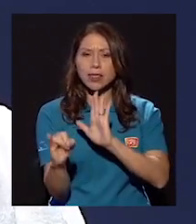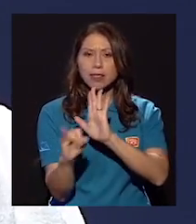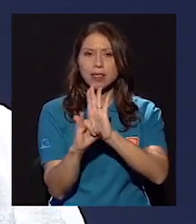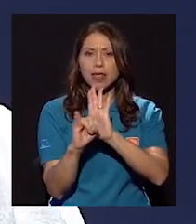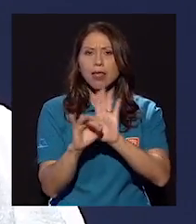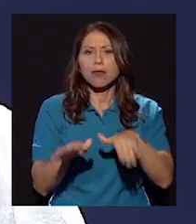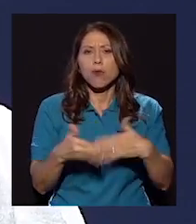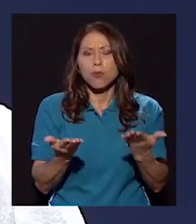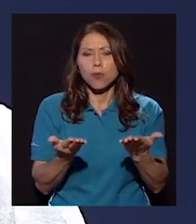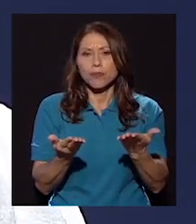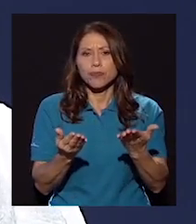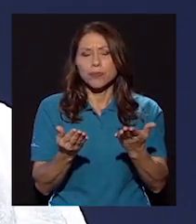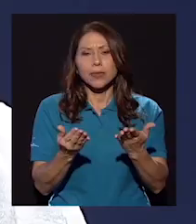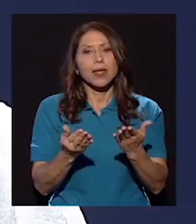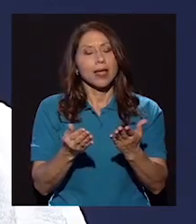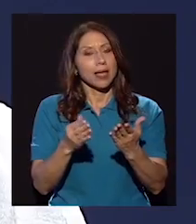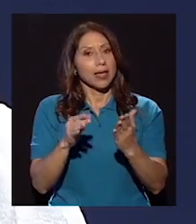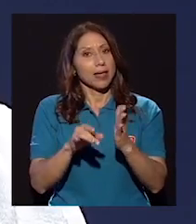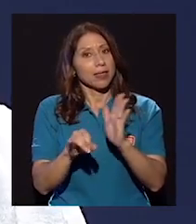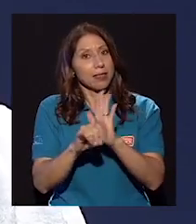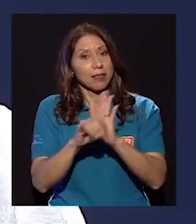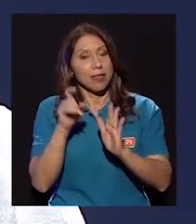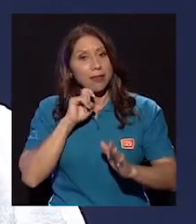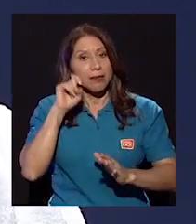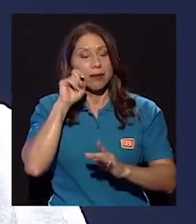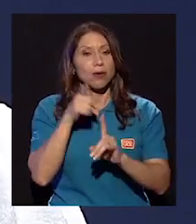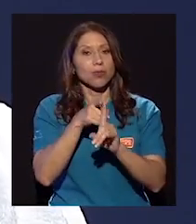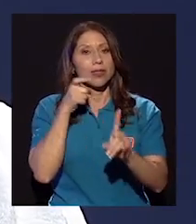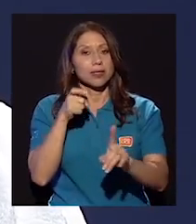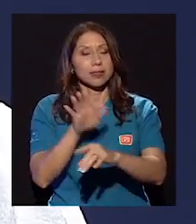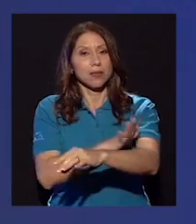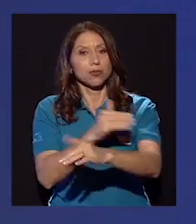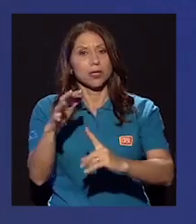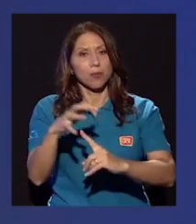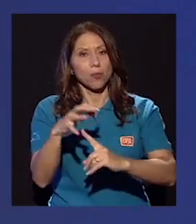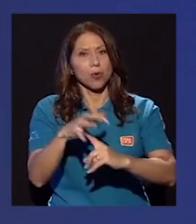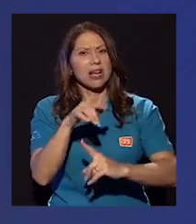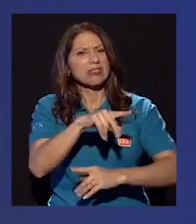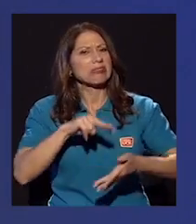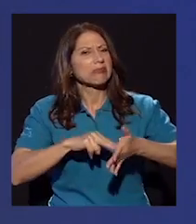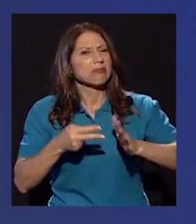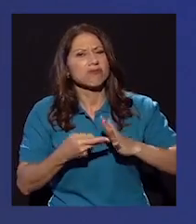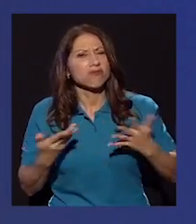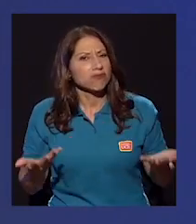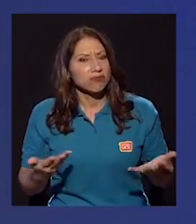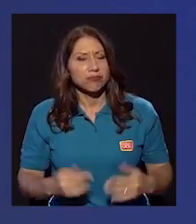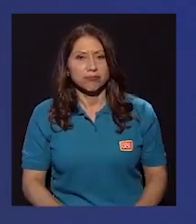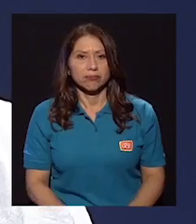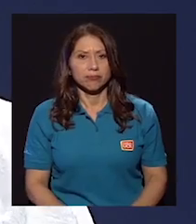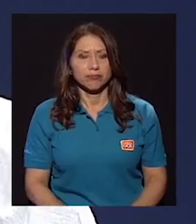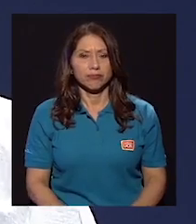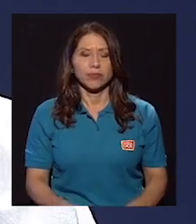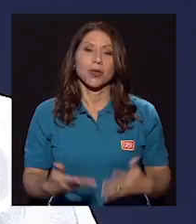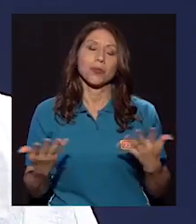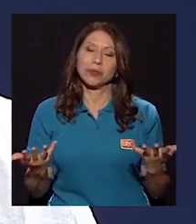y específicamente la identidad de género desde la música popular. Para ponerlo en términos costarricenses, ¿cómo se come eso?